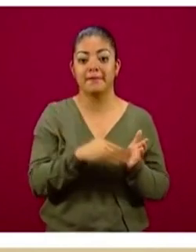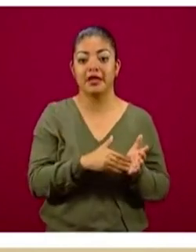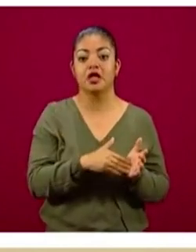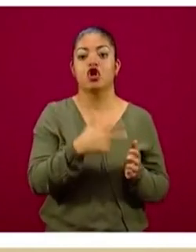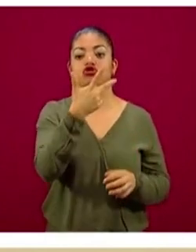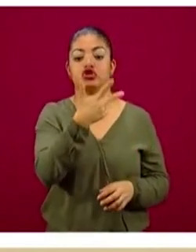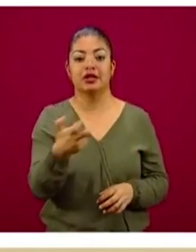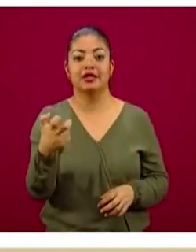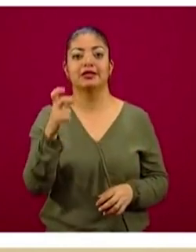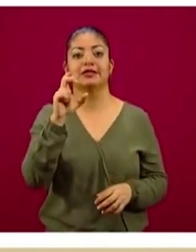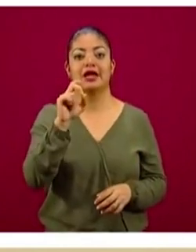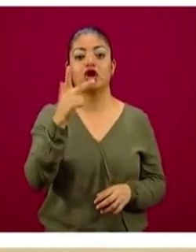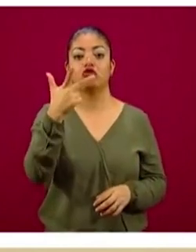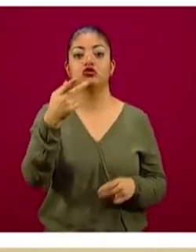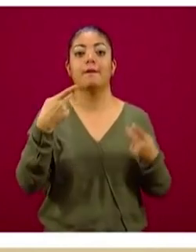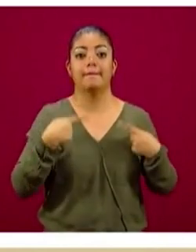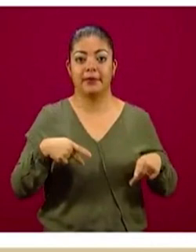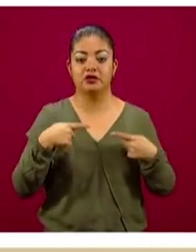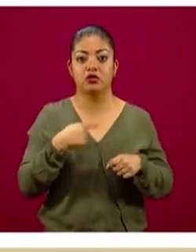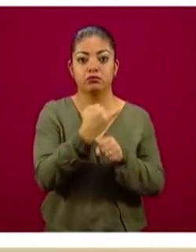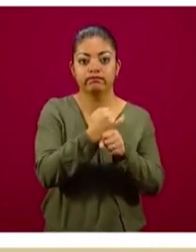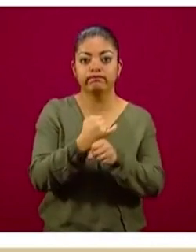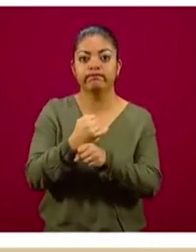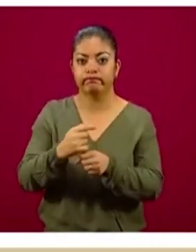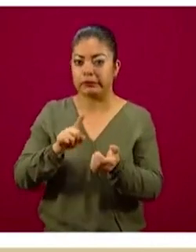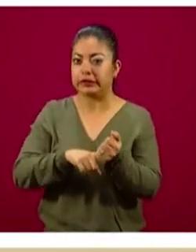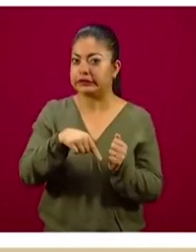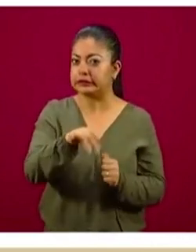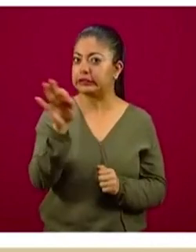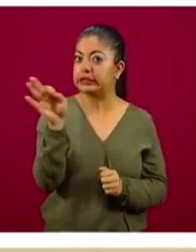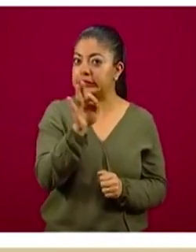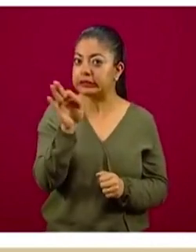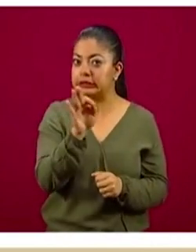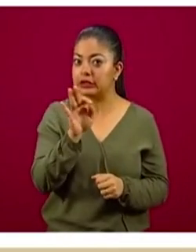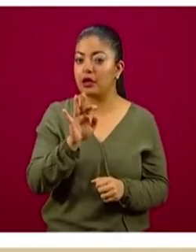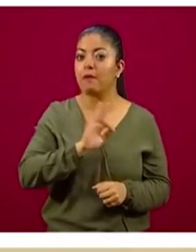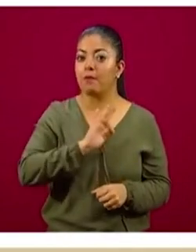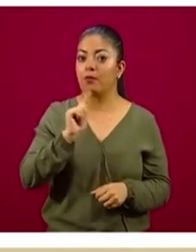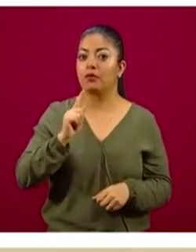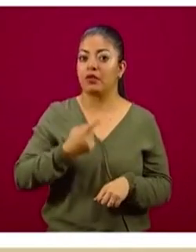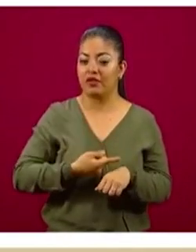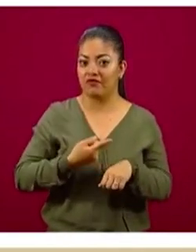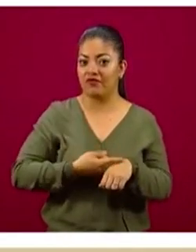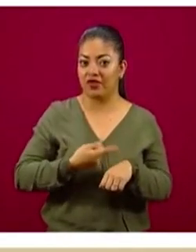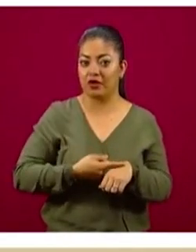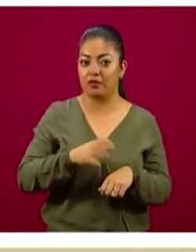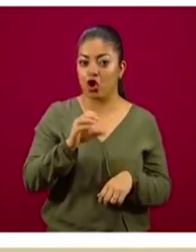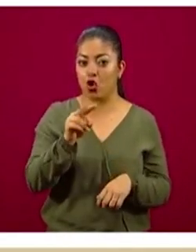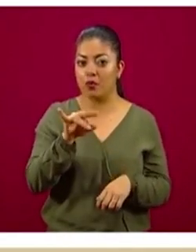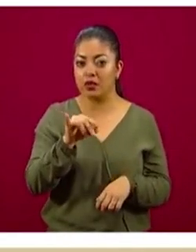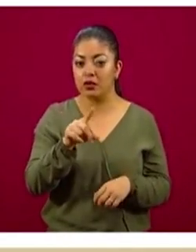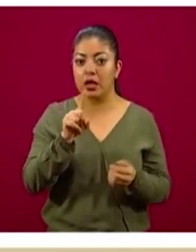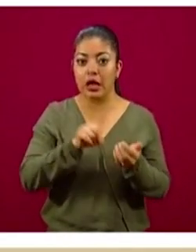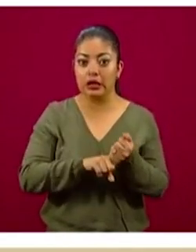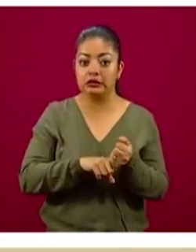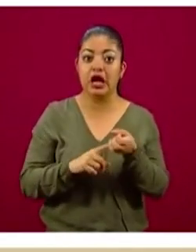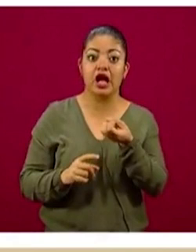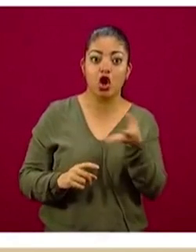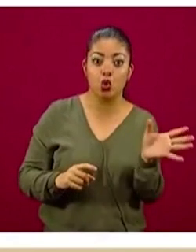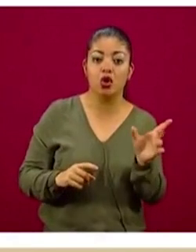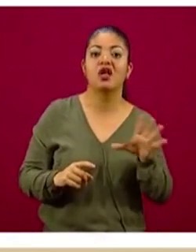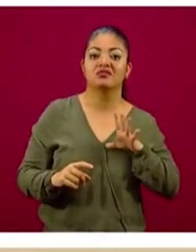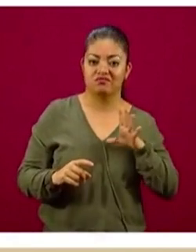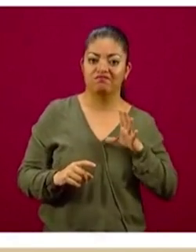personas han sido estudiadas, en su momento fueron casos sospechosos de enfermedad y resultaron o confirmadas como estas